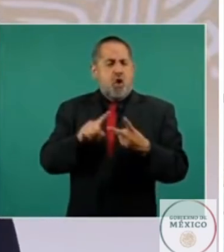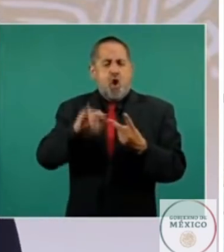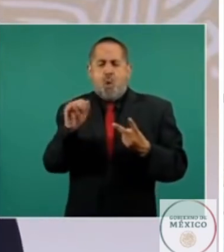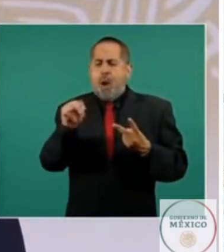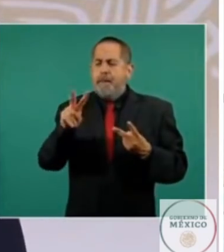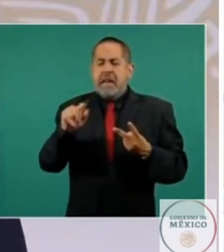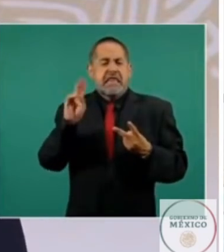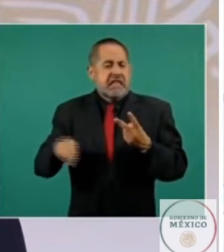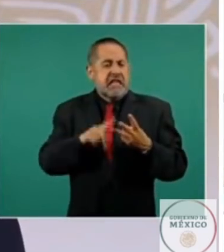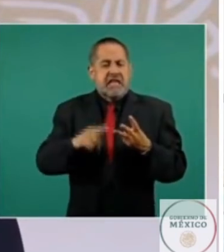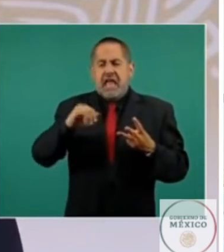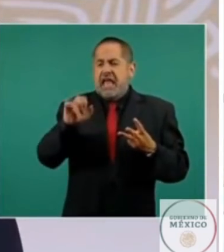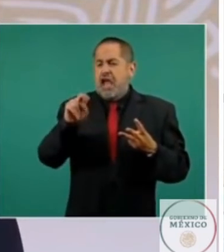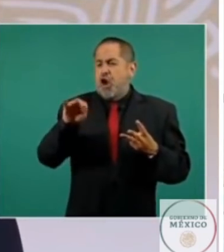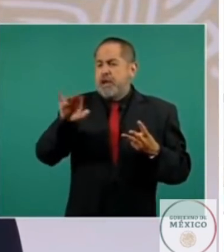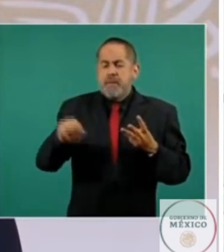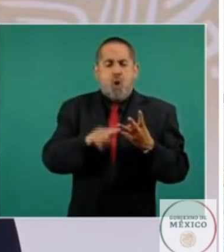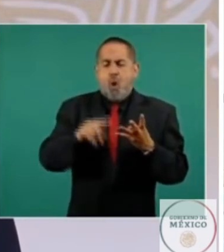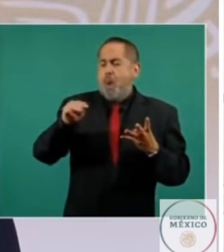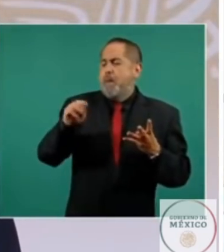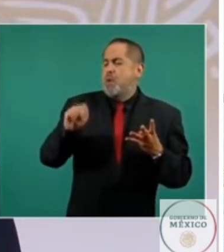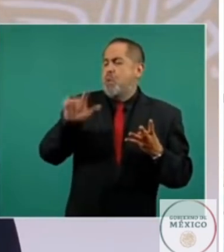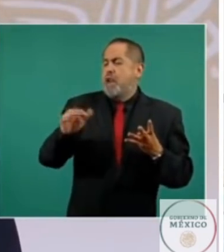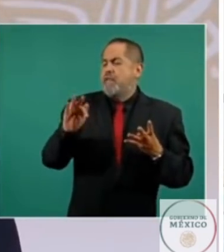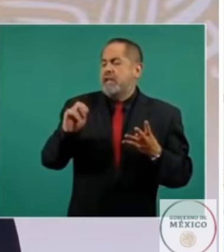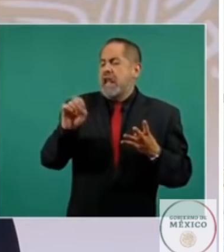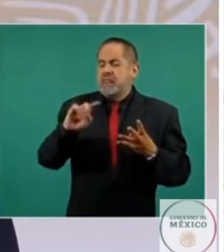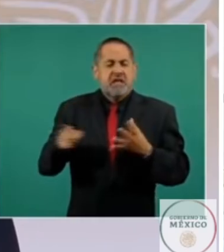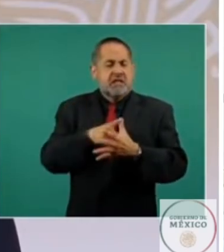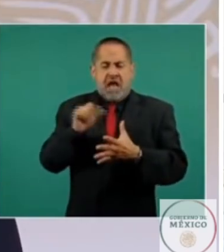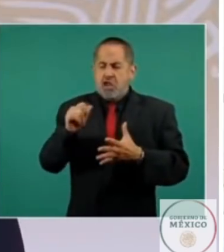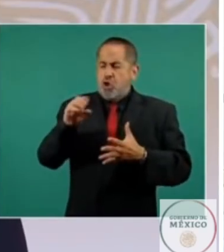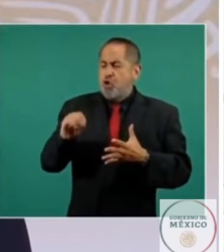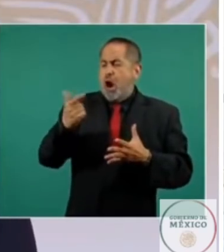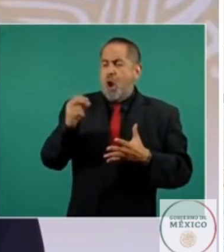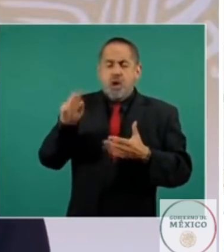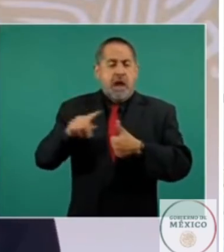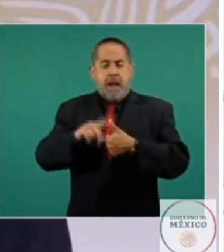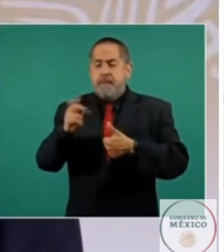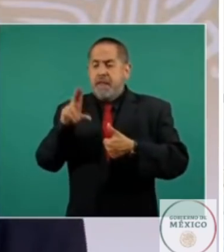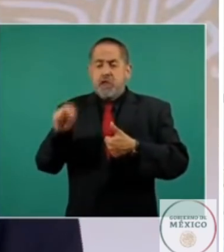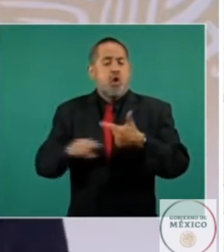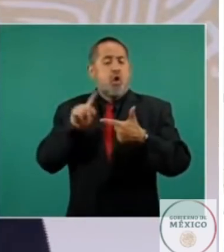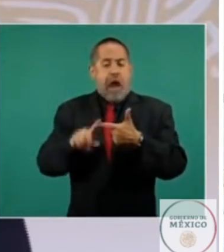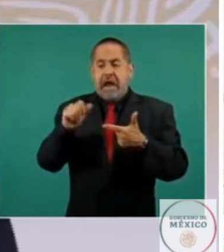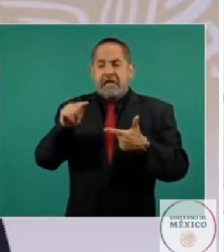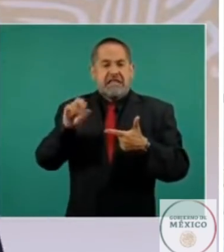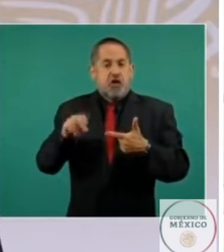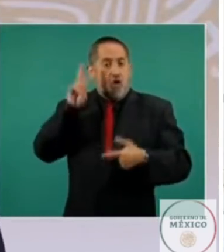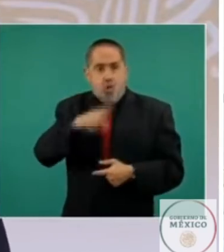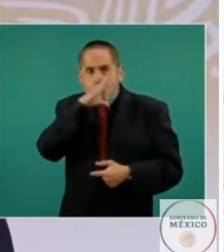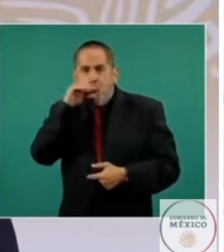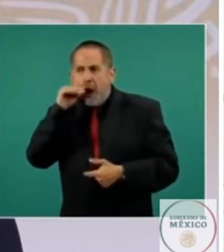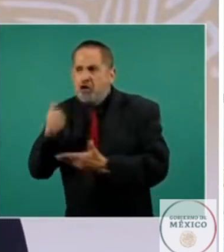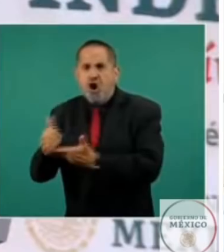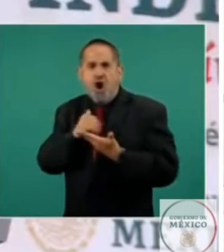Amador, Jerónimo Cardona, Manuel Fernández Castrillón, Antonio Gaona, Pedro Lemos y Anastasio Parrodi.